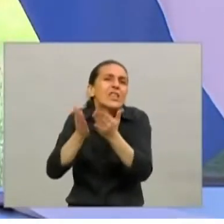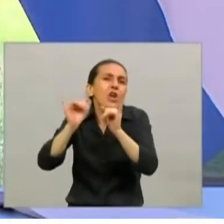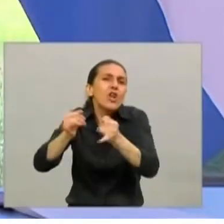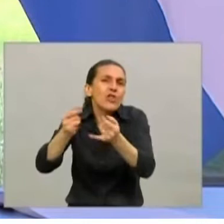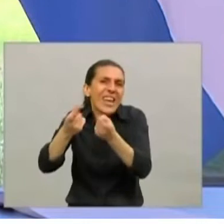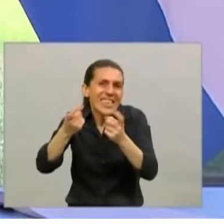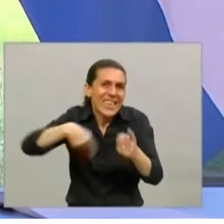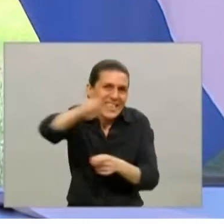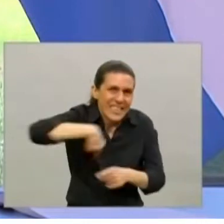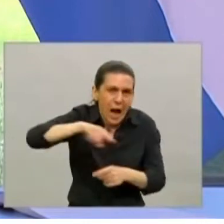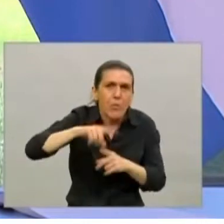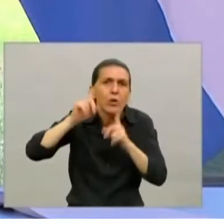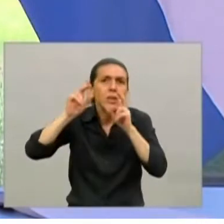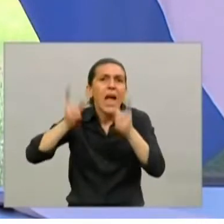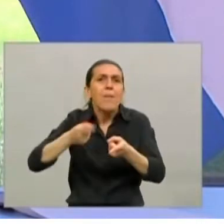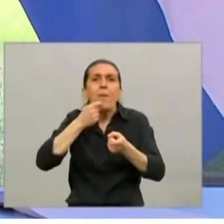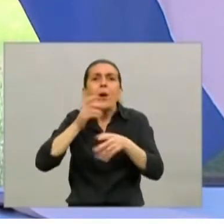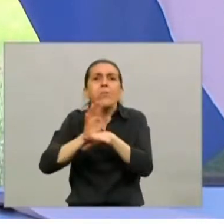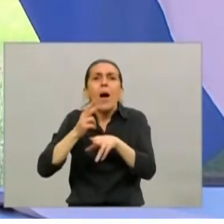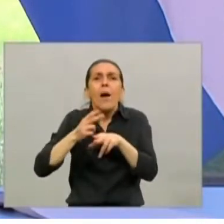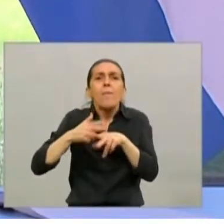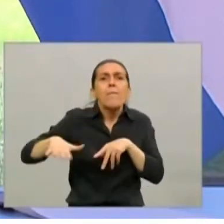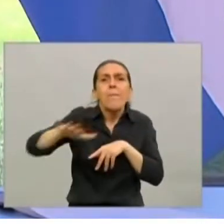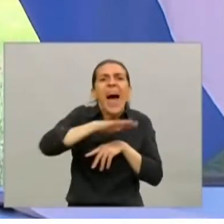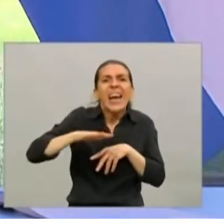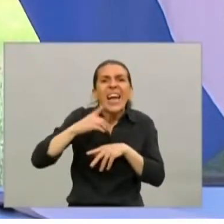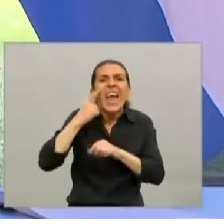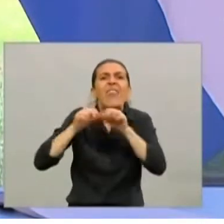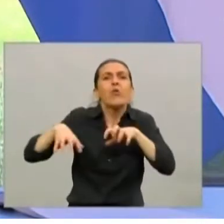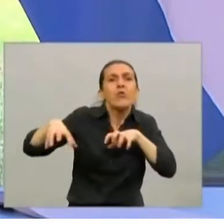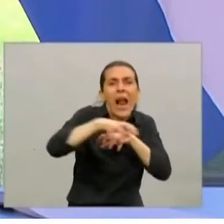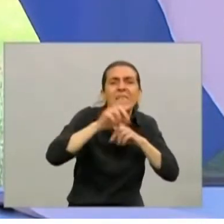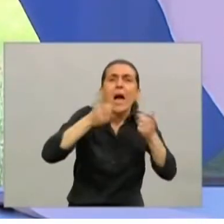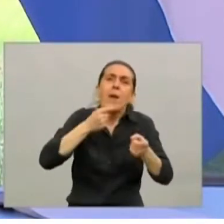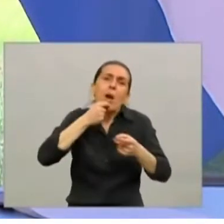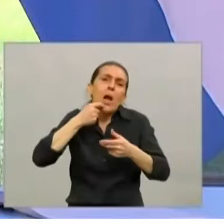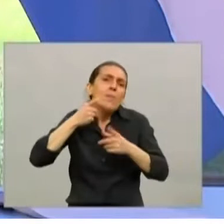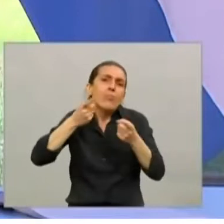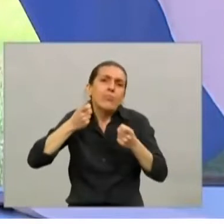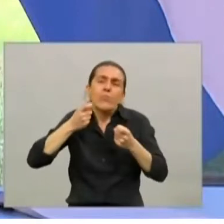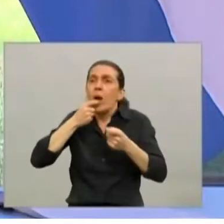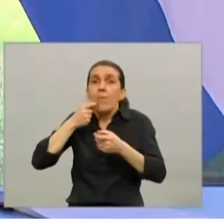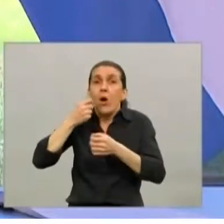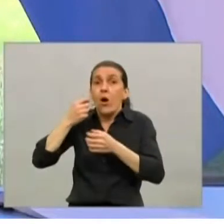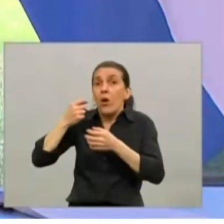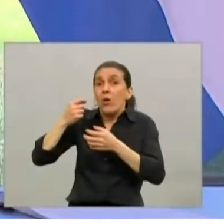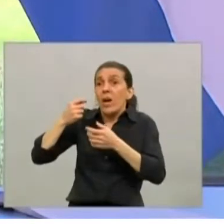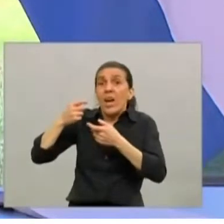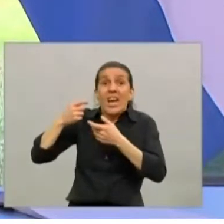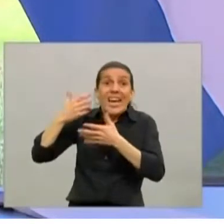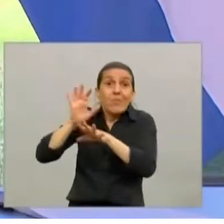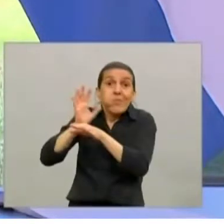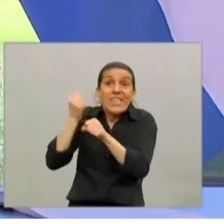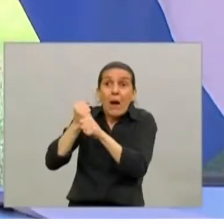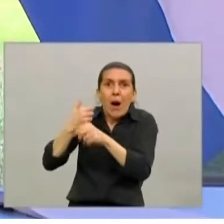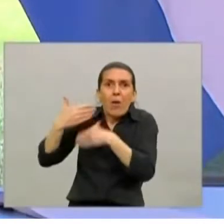están habilitadas exclusivamente en parques industriales, las que exigen procesos continuos, que si uno las detiene, bueno, frustra